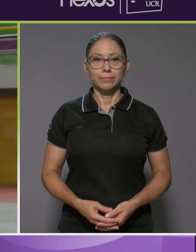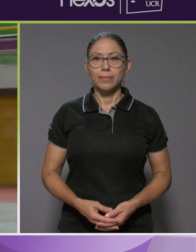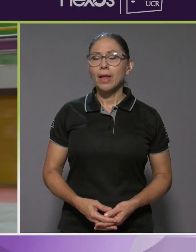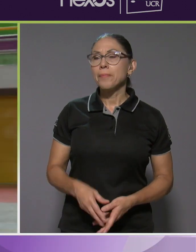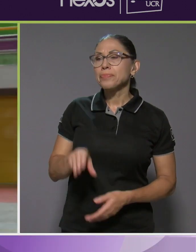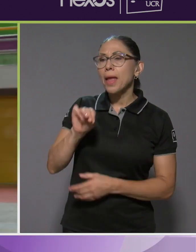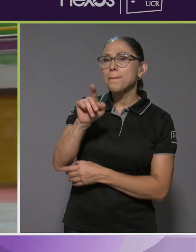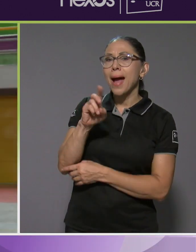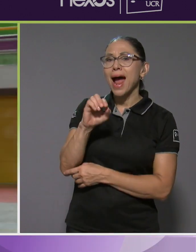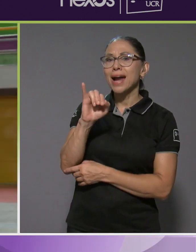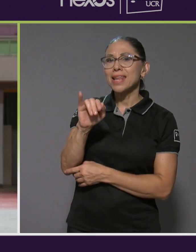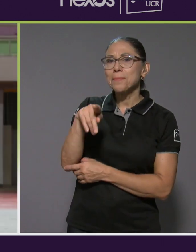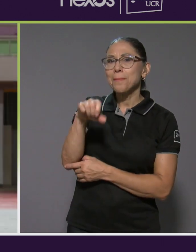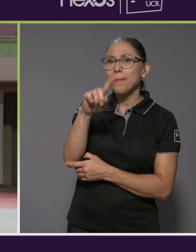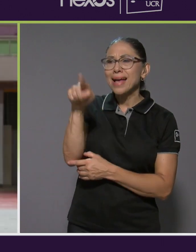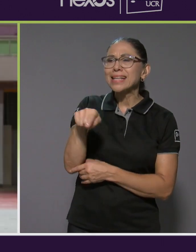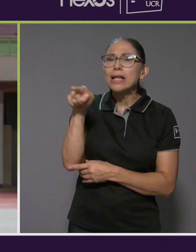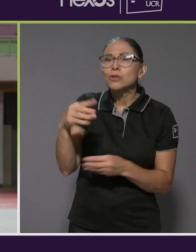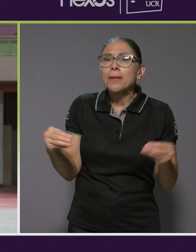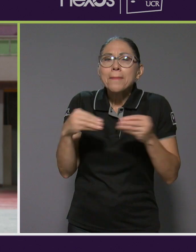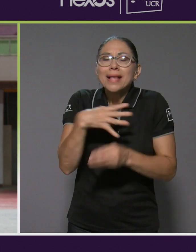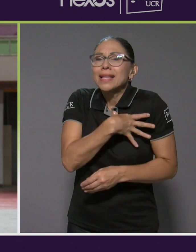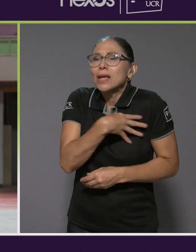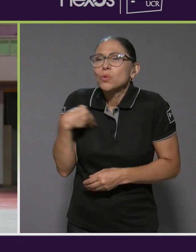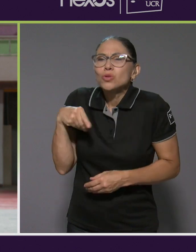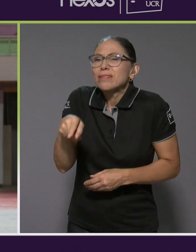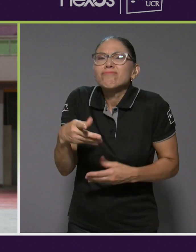Maripaz, ¿qué es lo que más te gusta de practicar bochas?